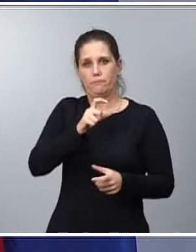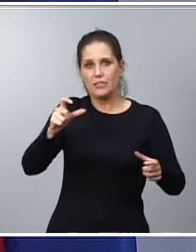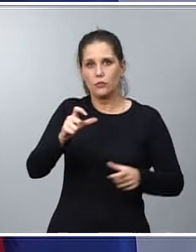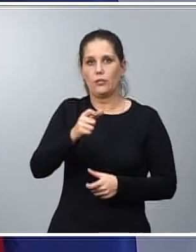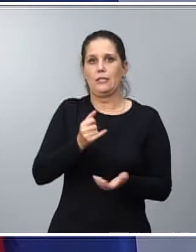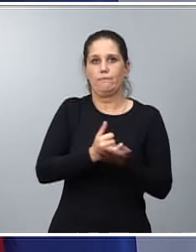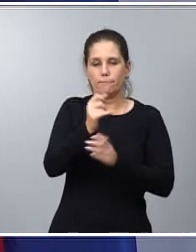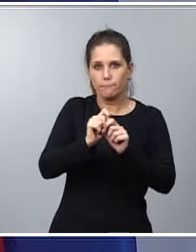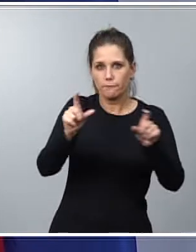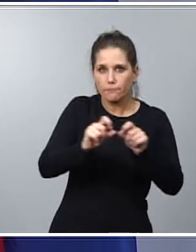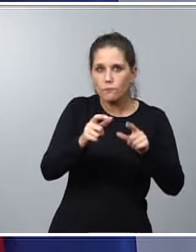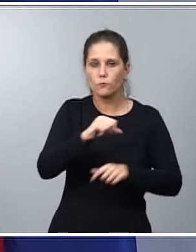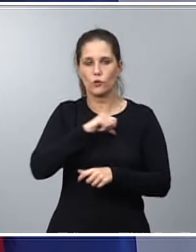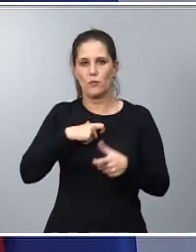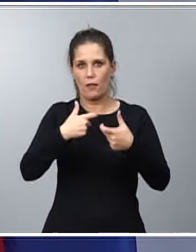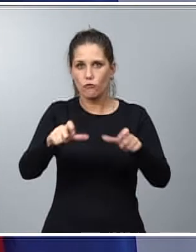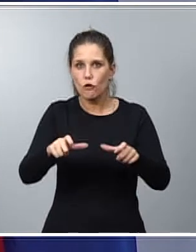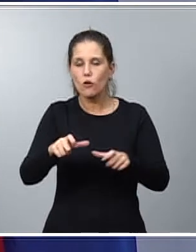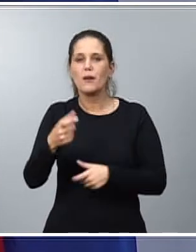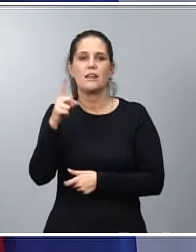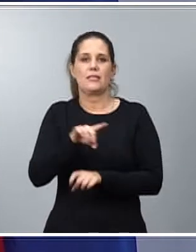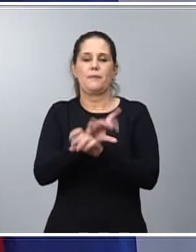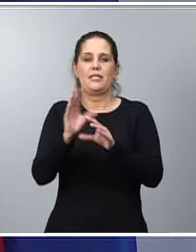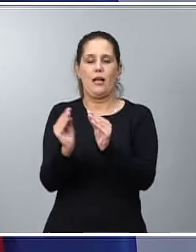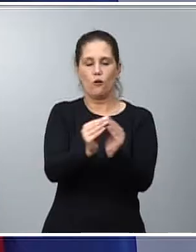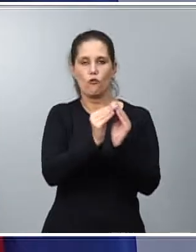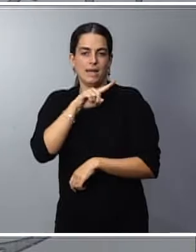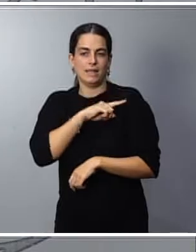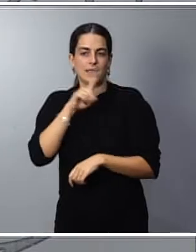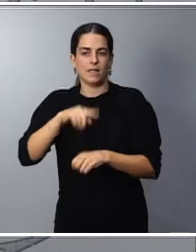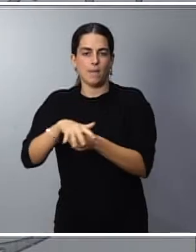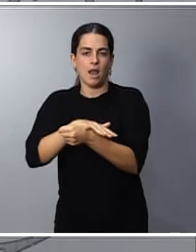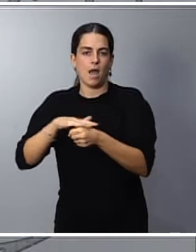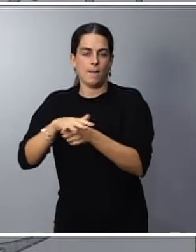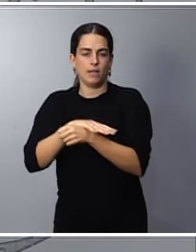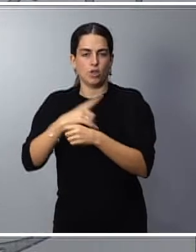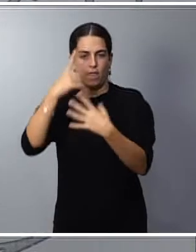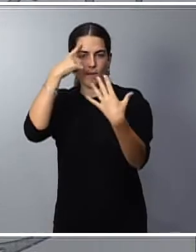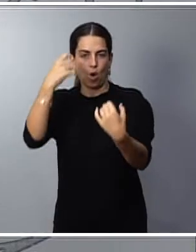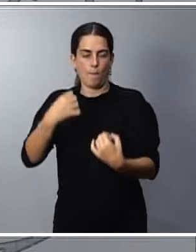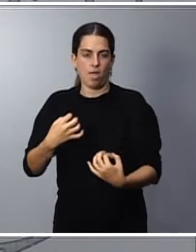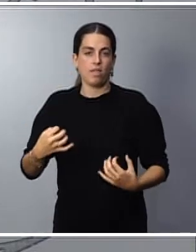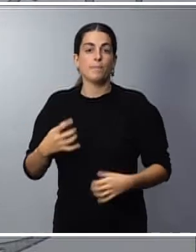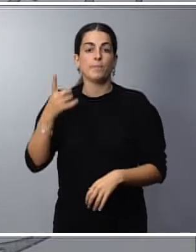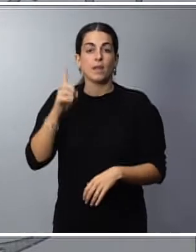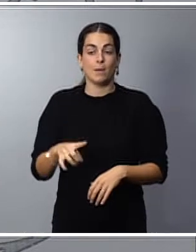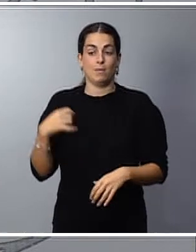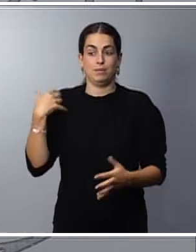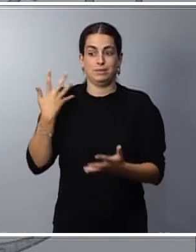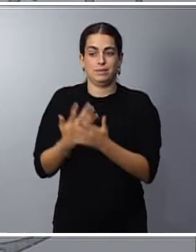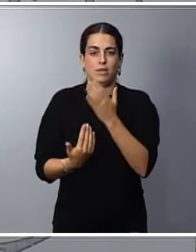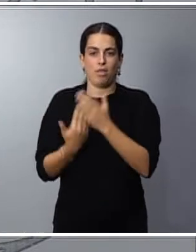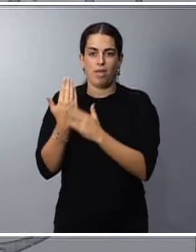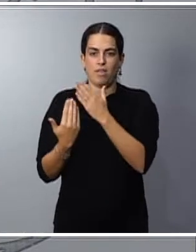comunidades autónomas e evidentemente el conjunto de las administraciones. En estes últimos días contemplamos con profunda